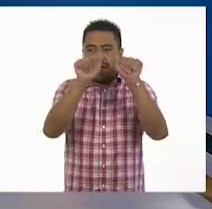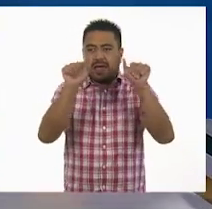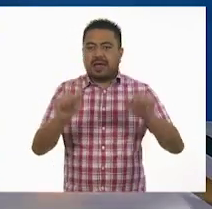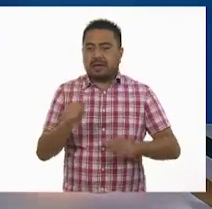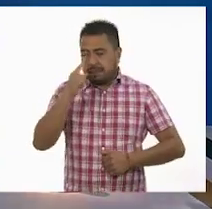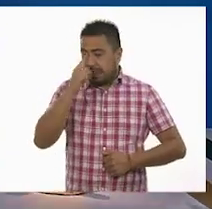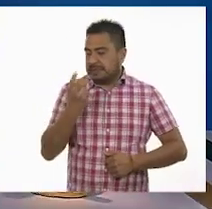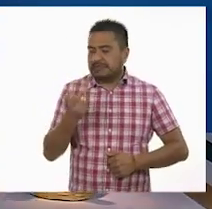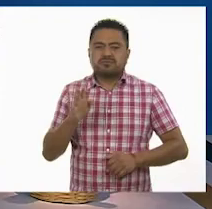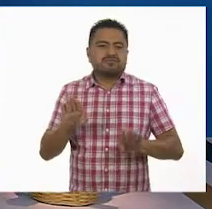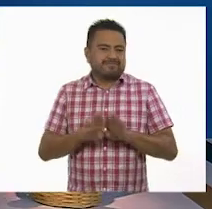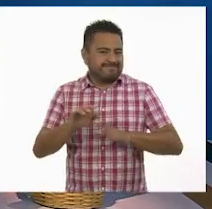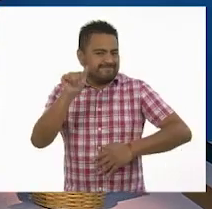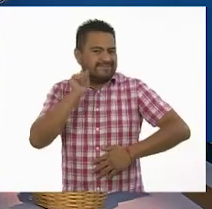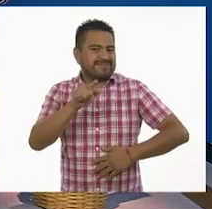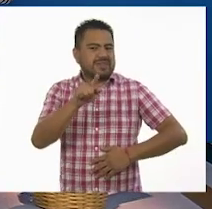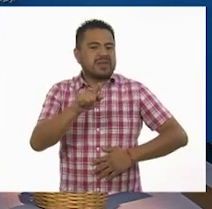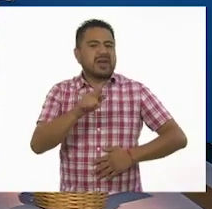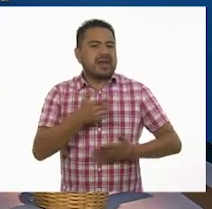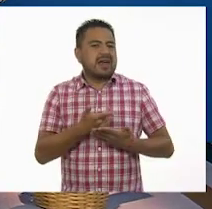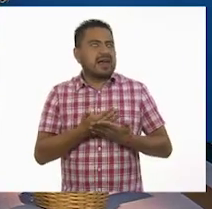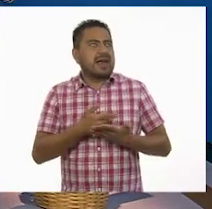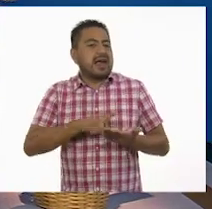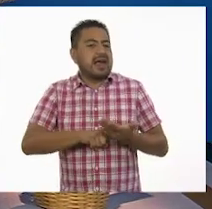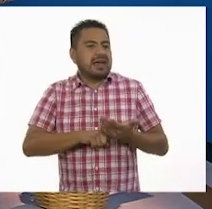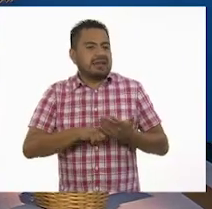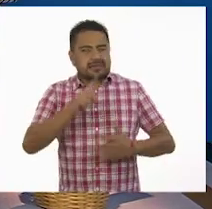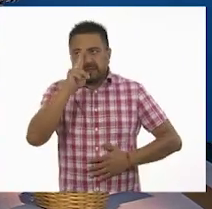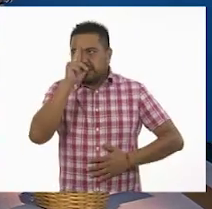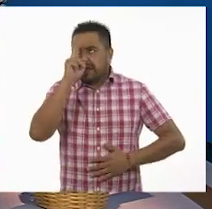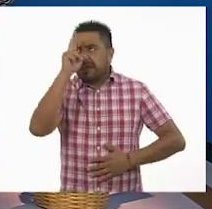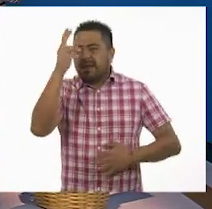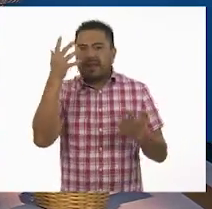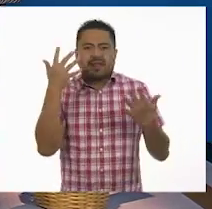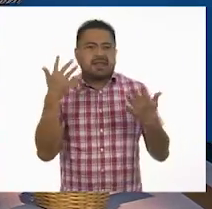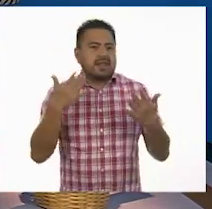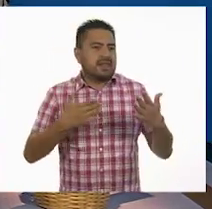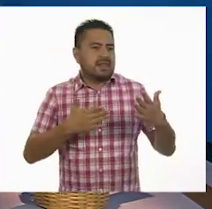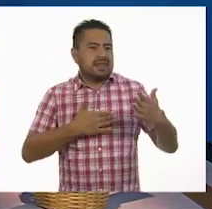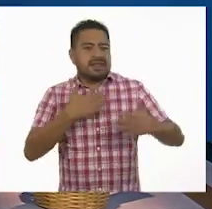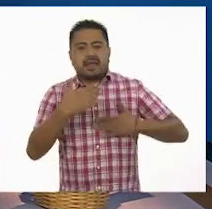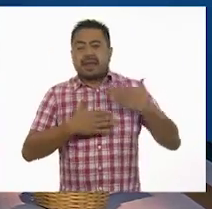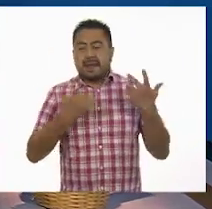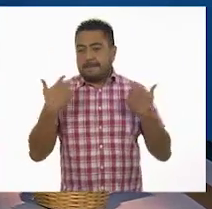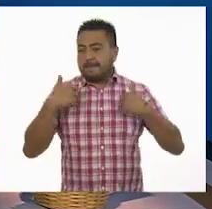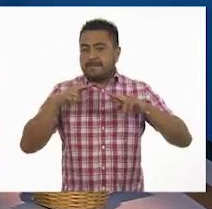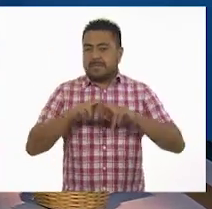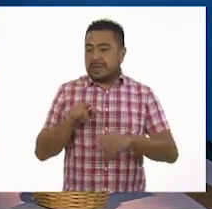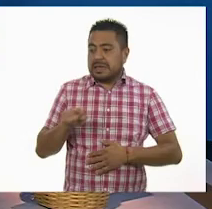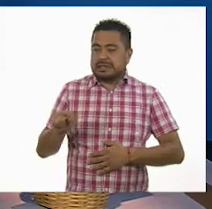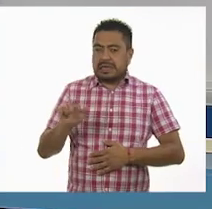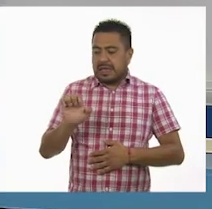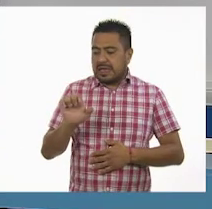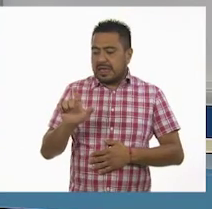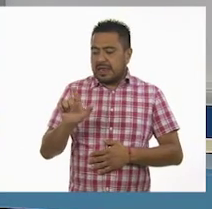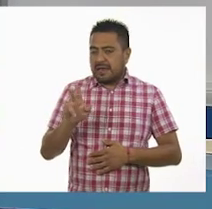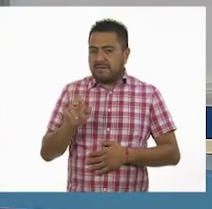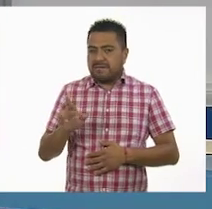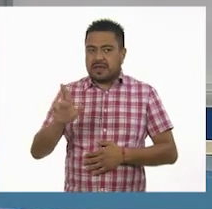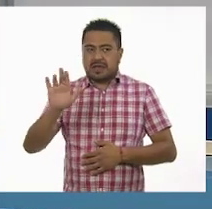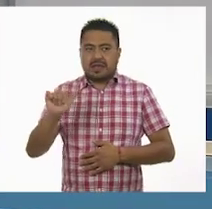para eso, como siempre, como ustedes ya lo esperaban, lo anhelaban y lo disfrutan, la maestra Elvira Trejo. Bienvenida.